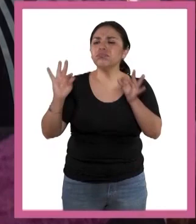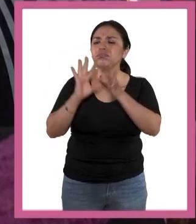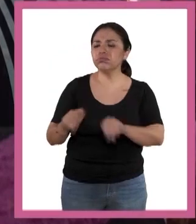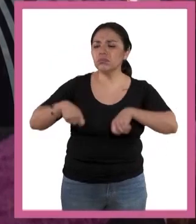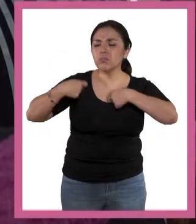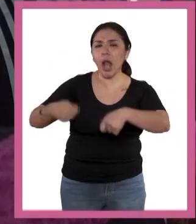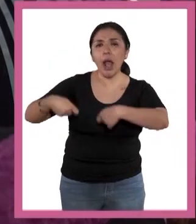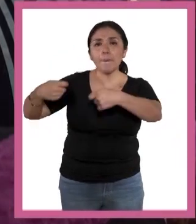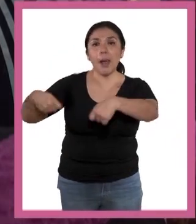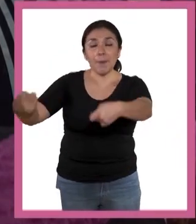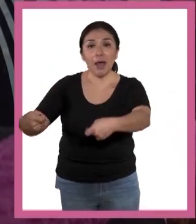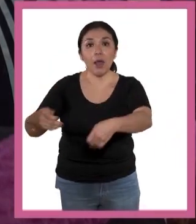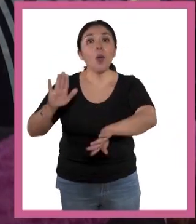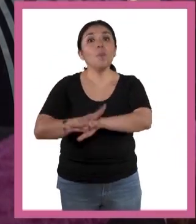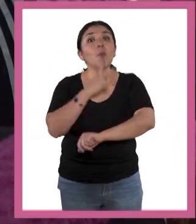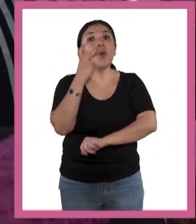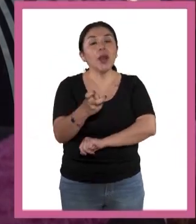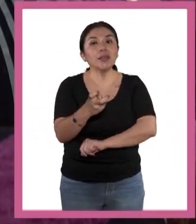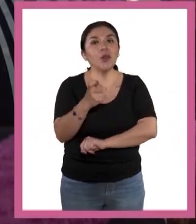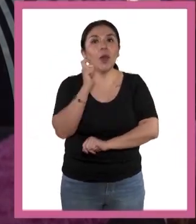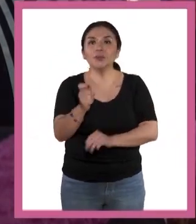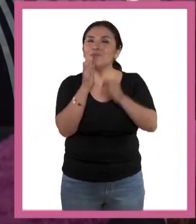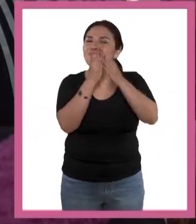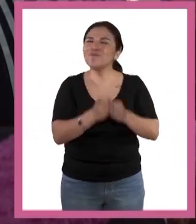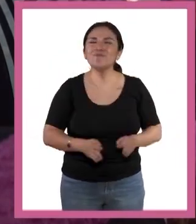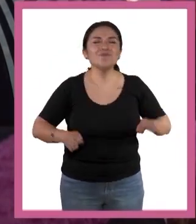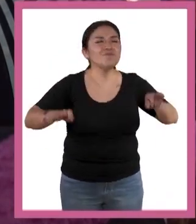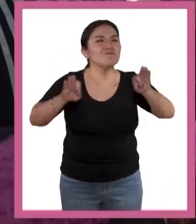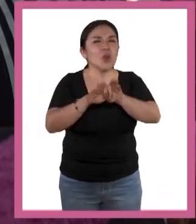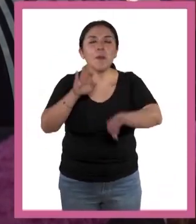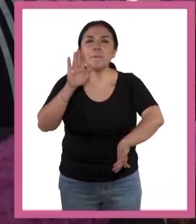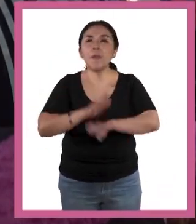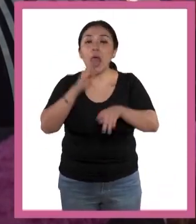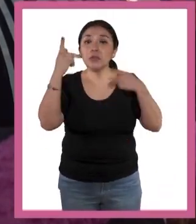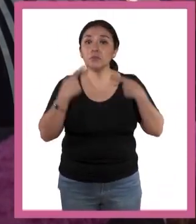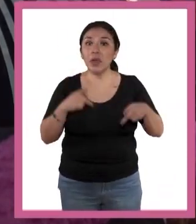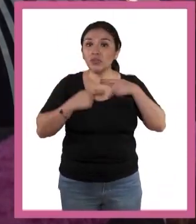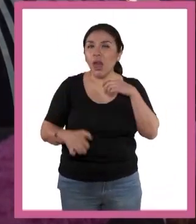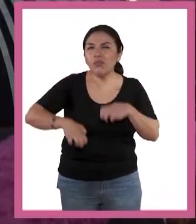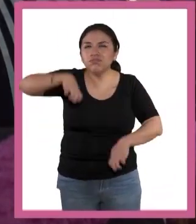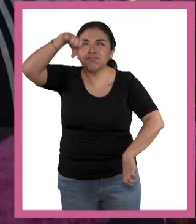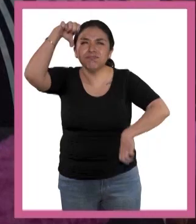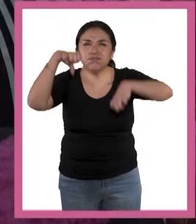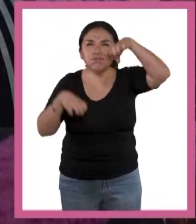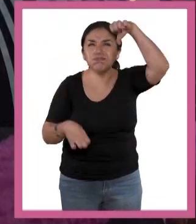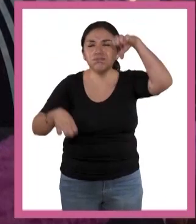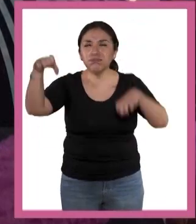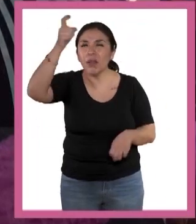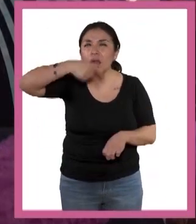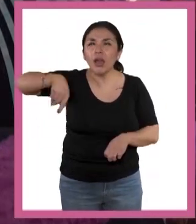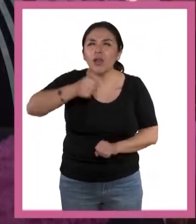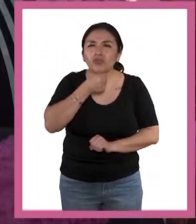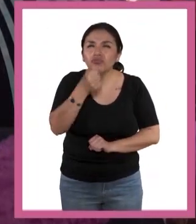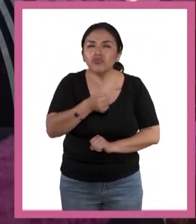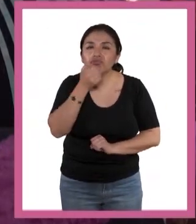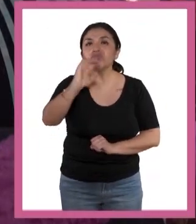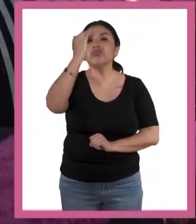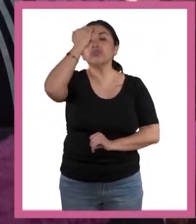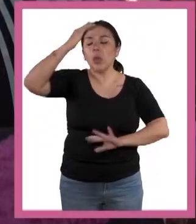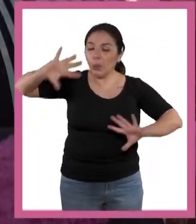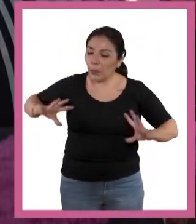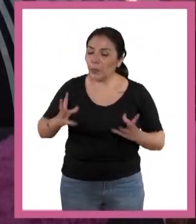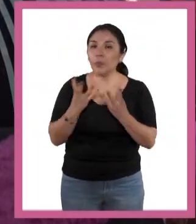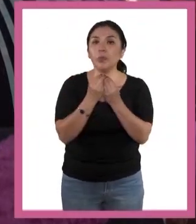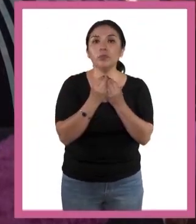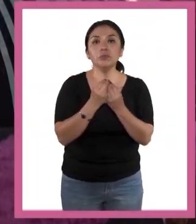boca. Por eso eran importantísimas las personas de mayor edad que tenían todo ese conocimiento